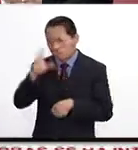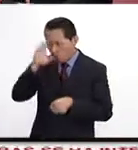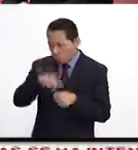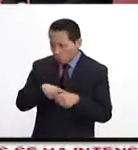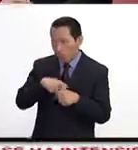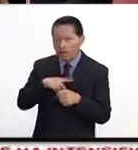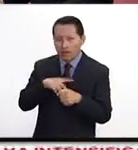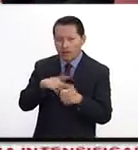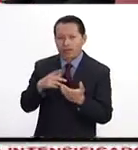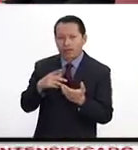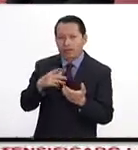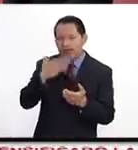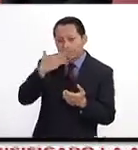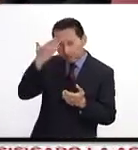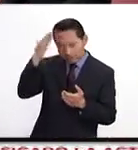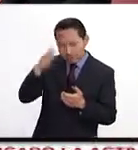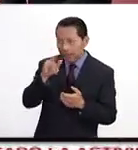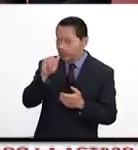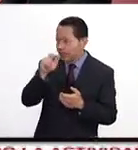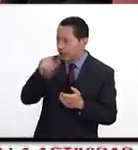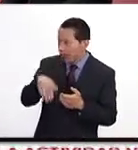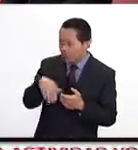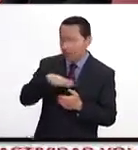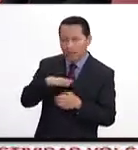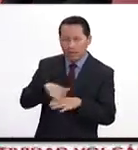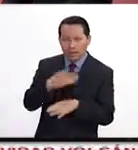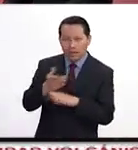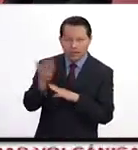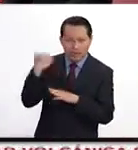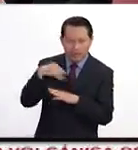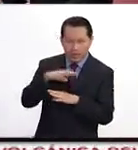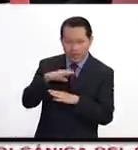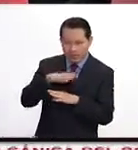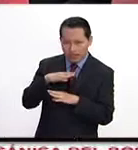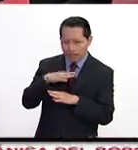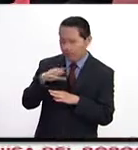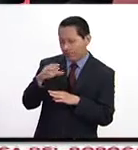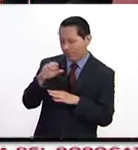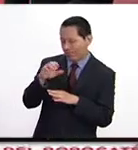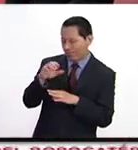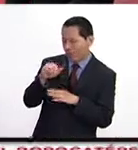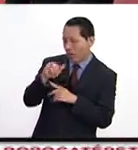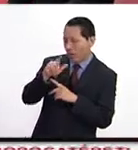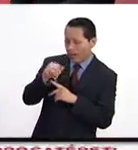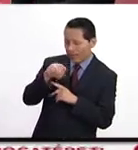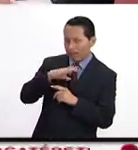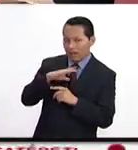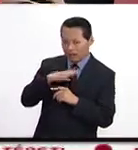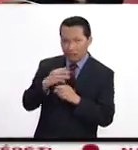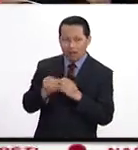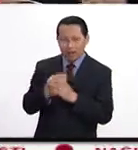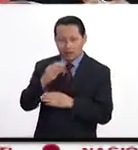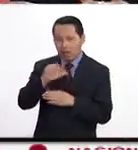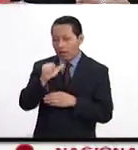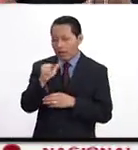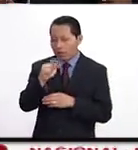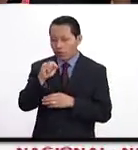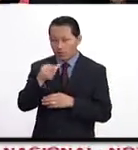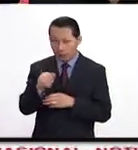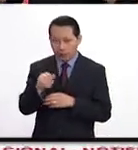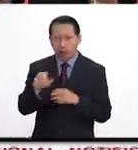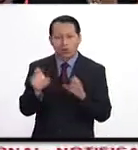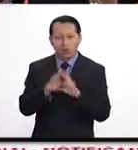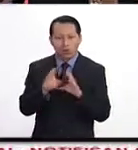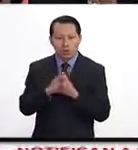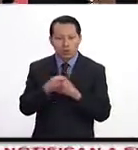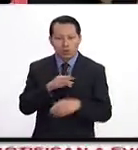un régimen islámico. Desde la caída del Shah Mohamed Red Zapalevi, la llegada de los ayatolas, ¿cómo